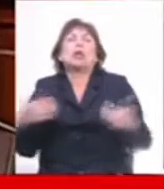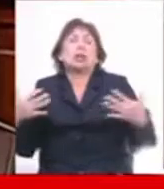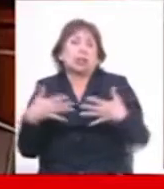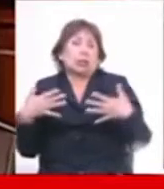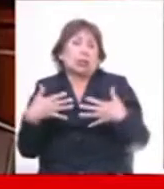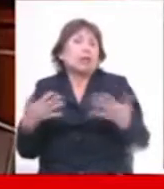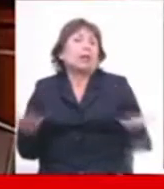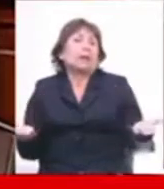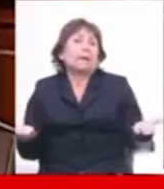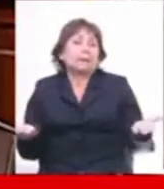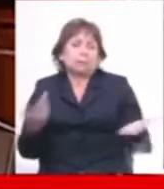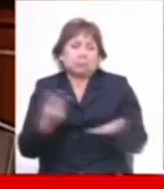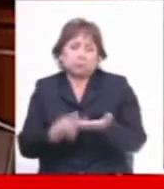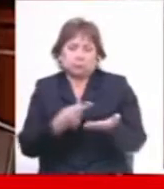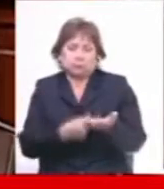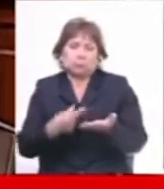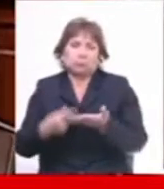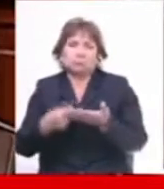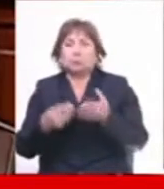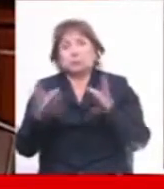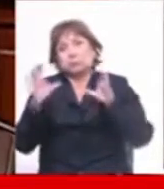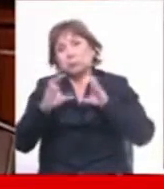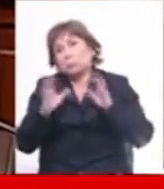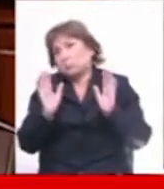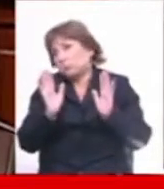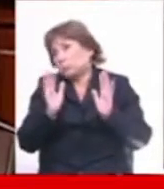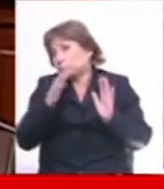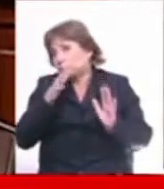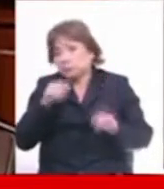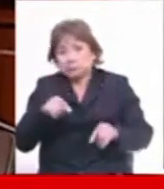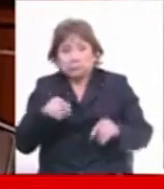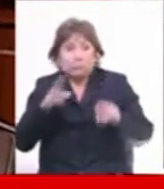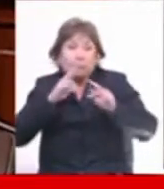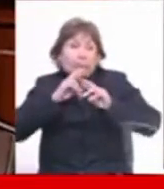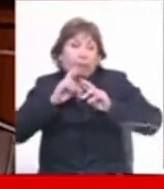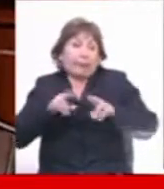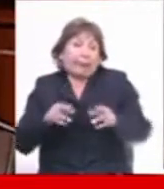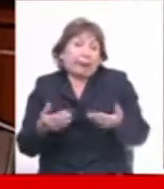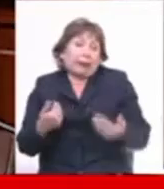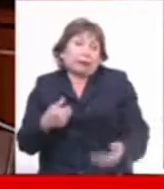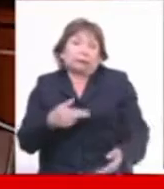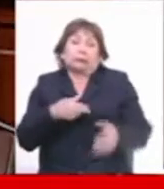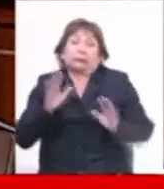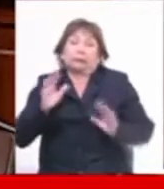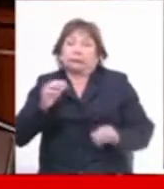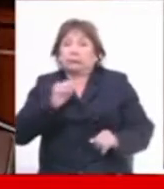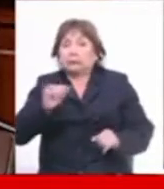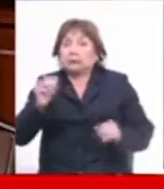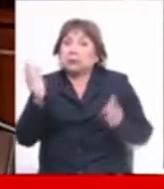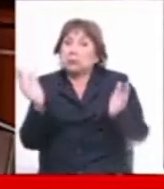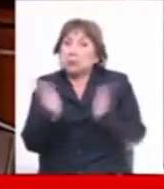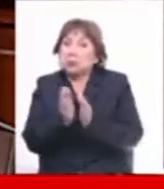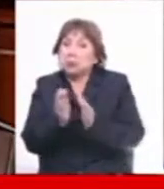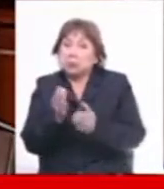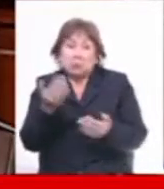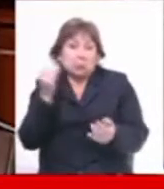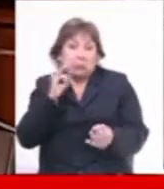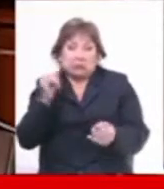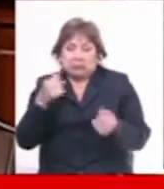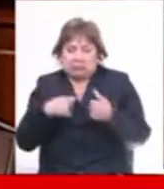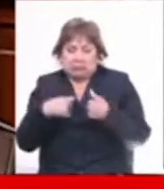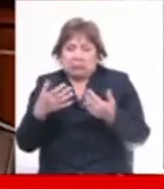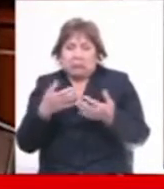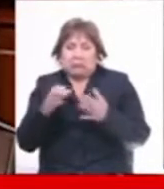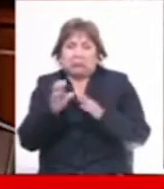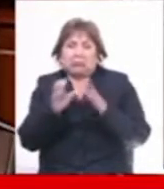discutirán, se debatirán. Su composición quizás sea igual que esta, quizás resultemos siendo nosotros en la izquierda la minoría también. Yo quisiera ser